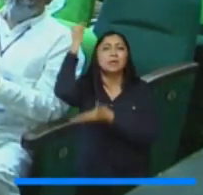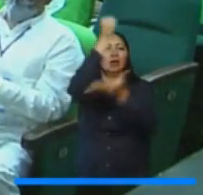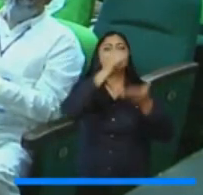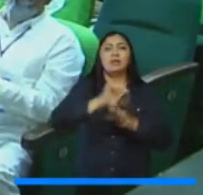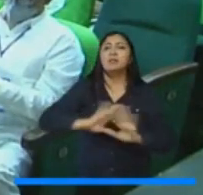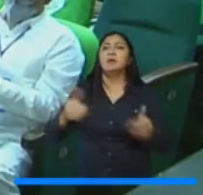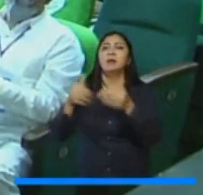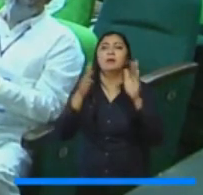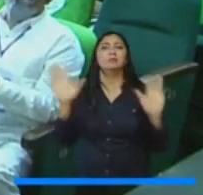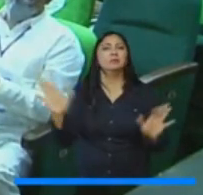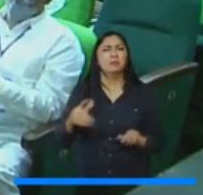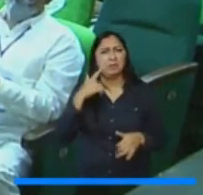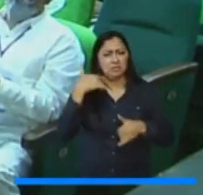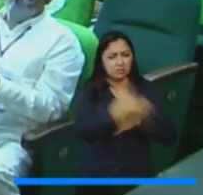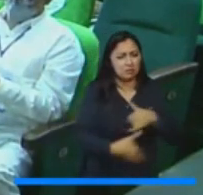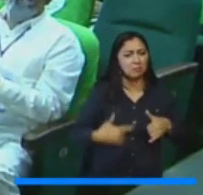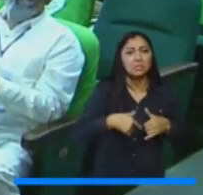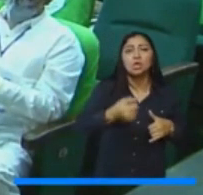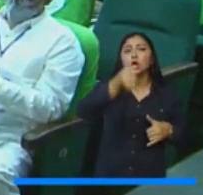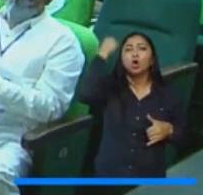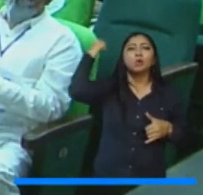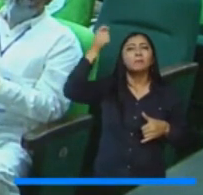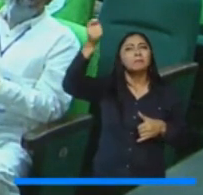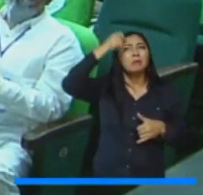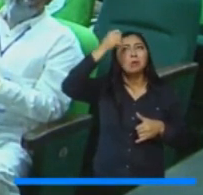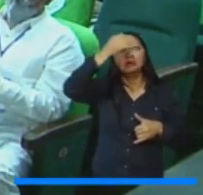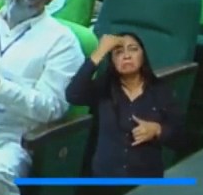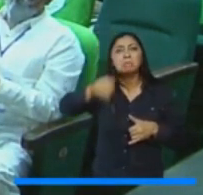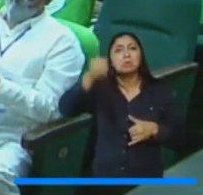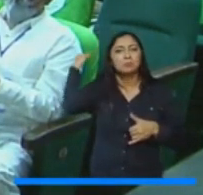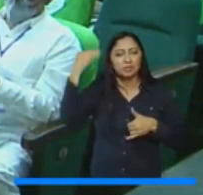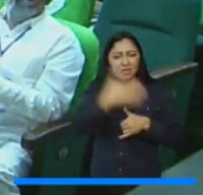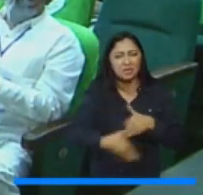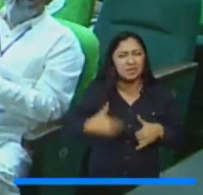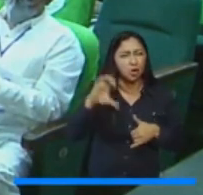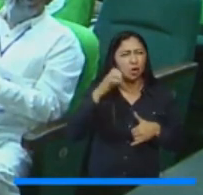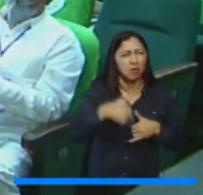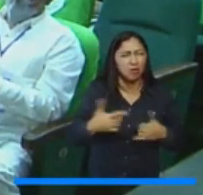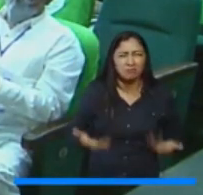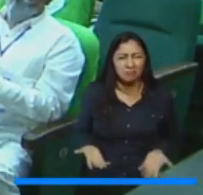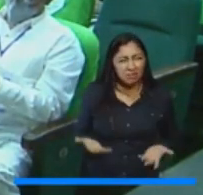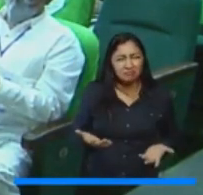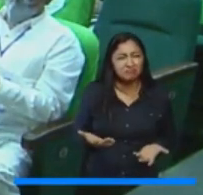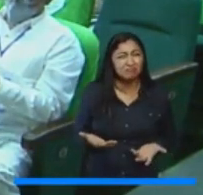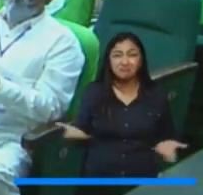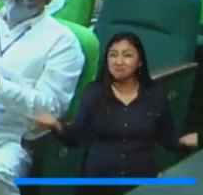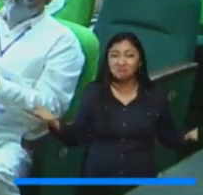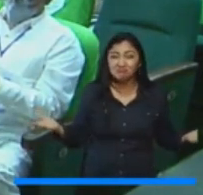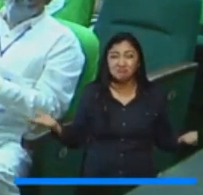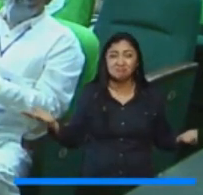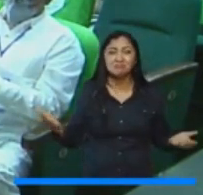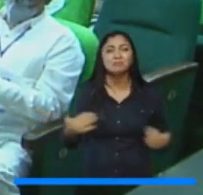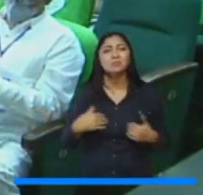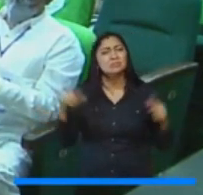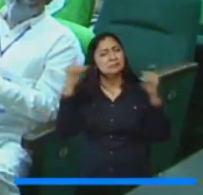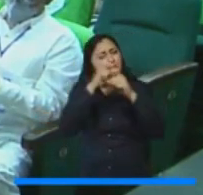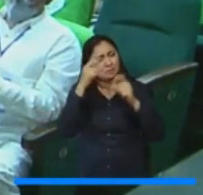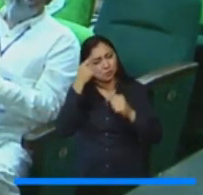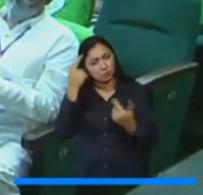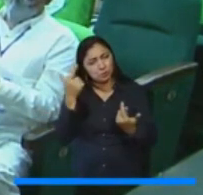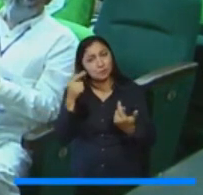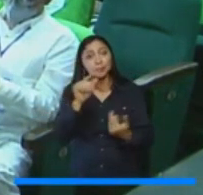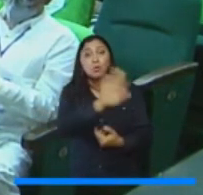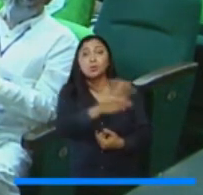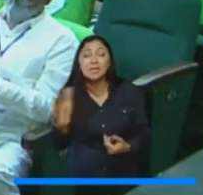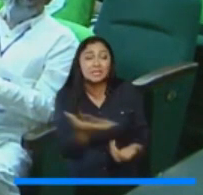Me pareciera que es un país que no tuviera memoria. Entonces, frente a esa pregunta, mi respuesta sería esa. Coloquen la